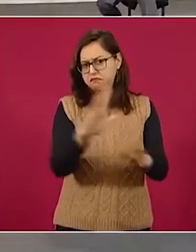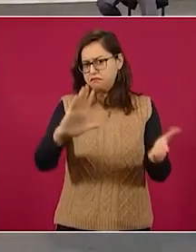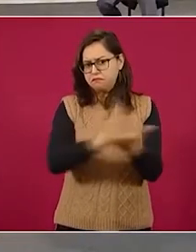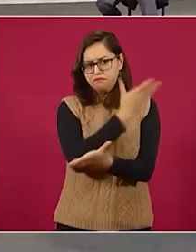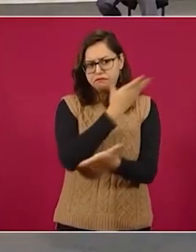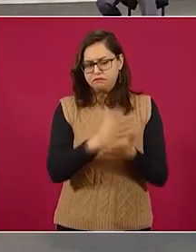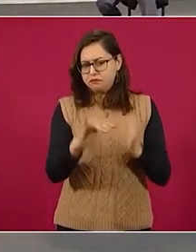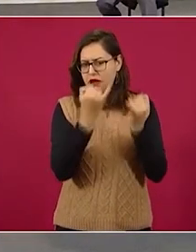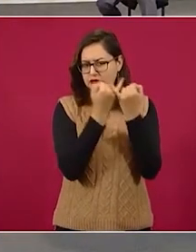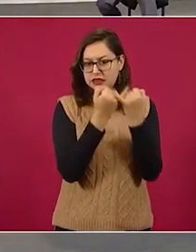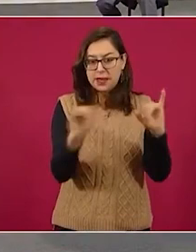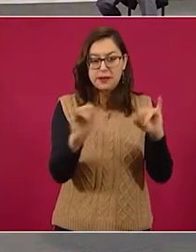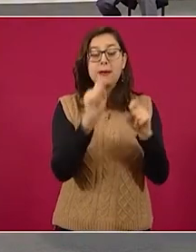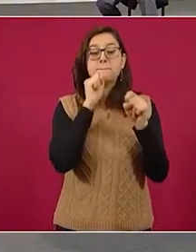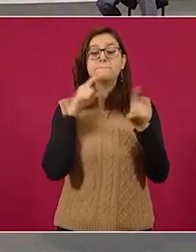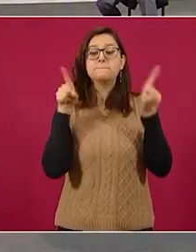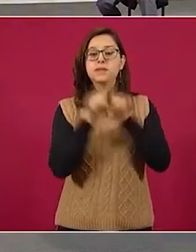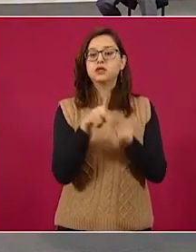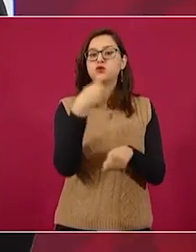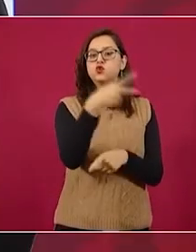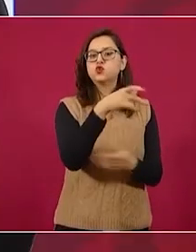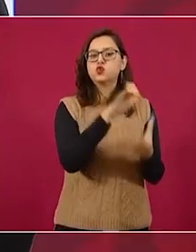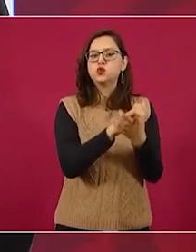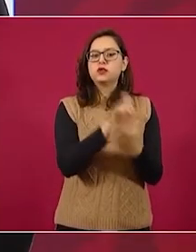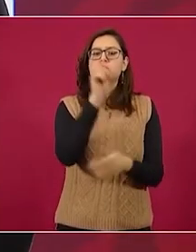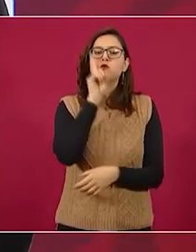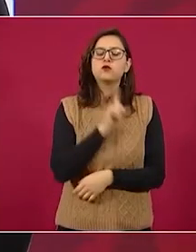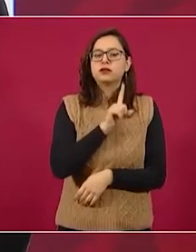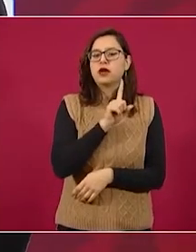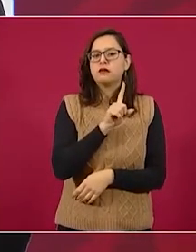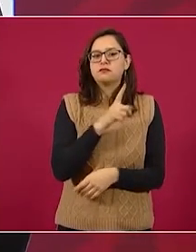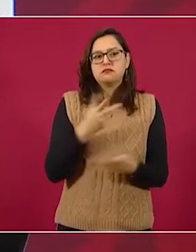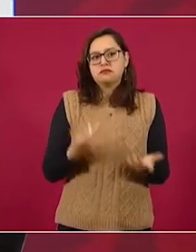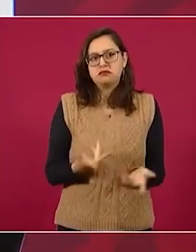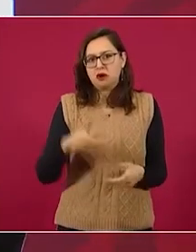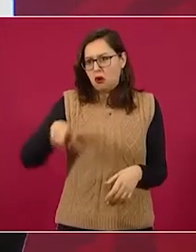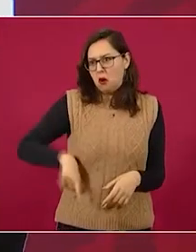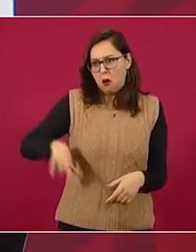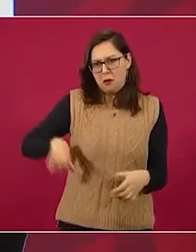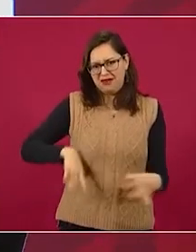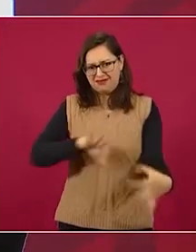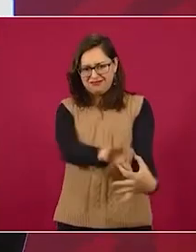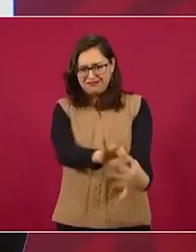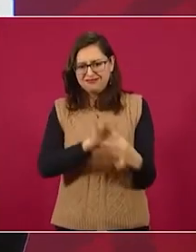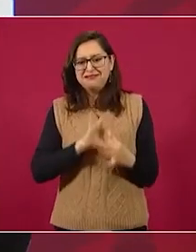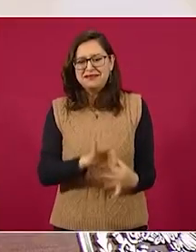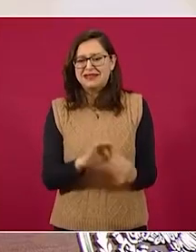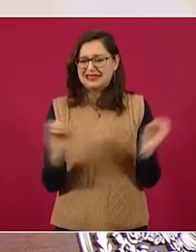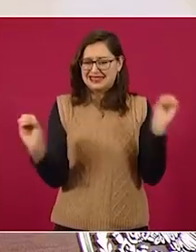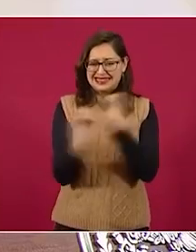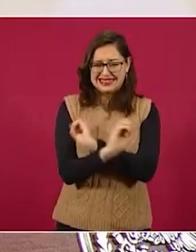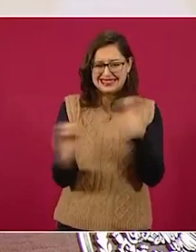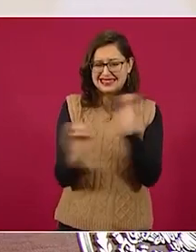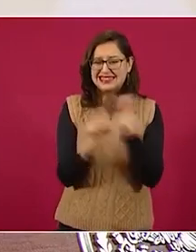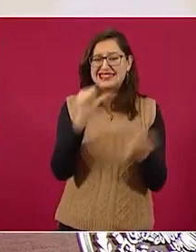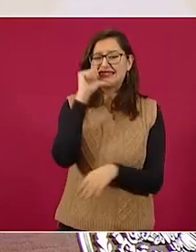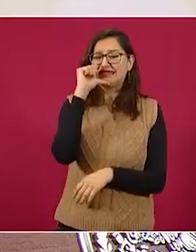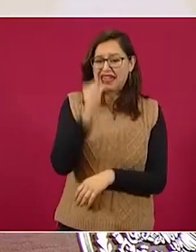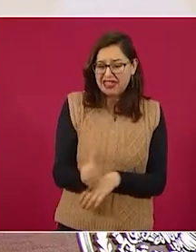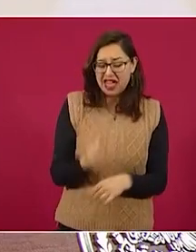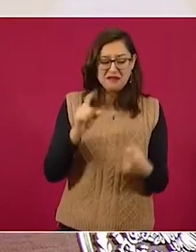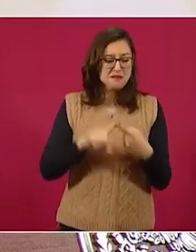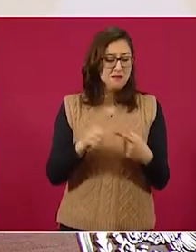su esposa lo mismo, no tiene nada que ver con Pemex